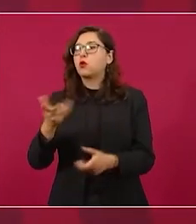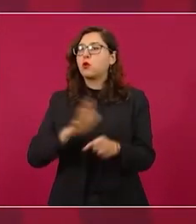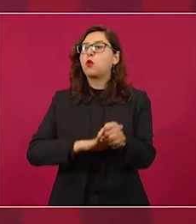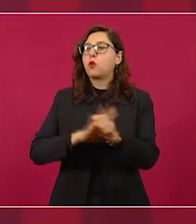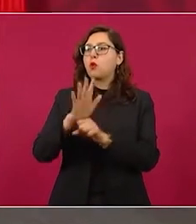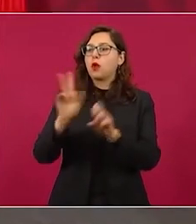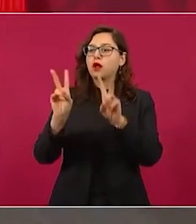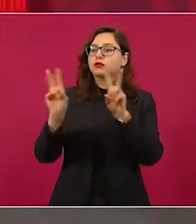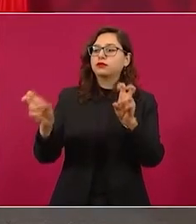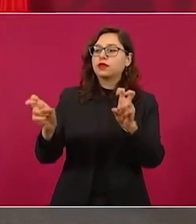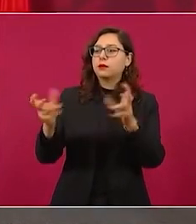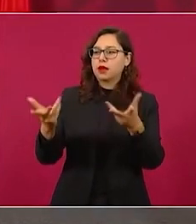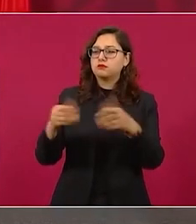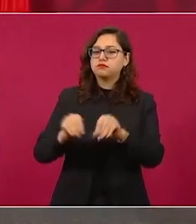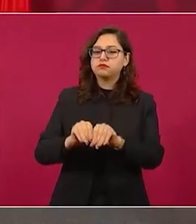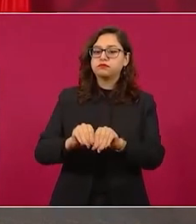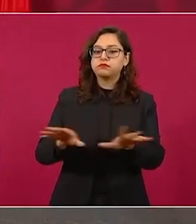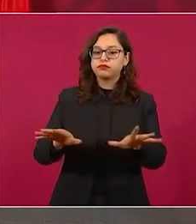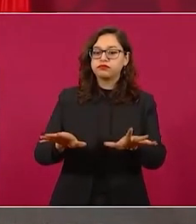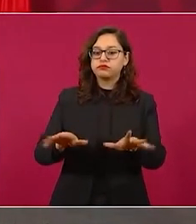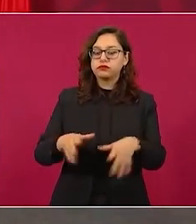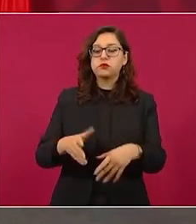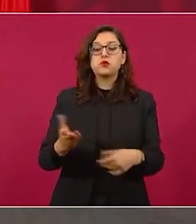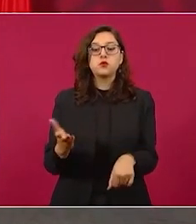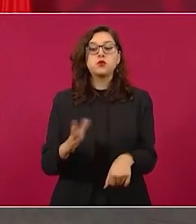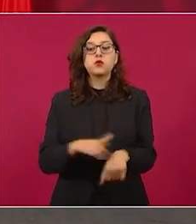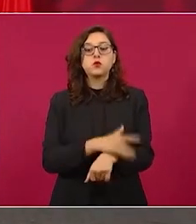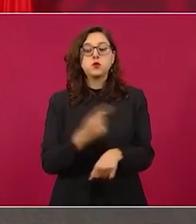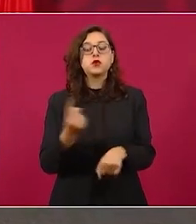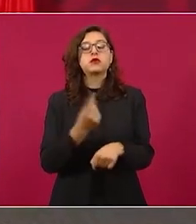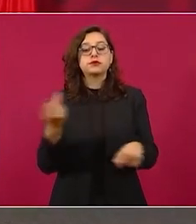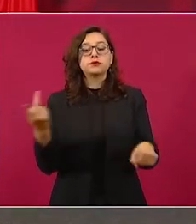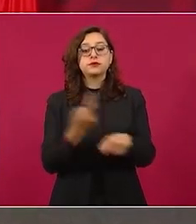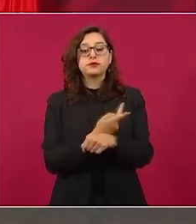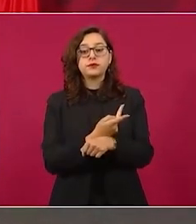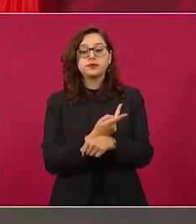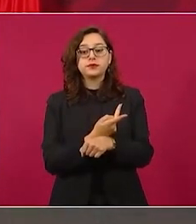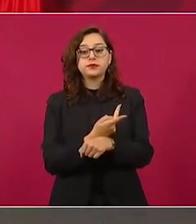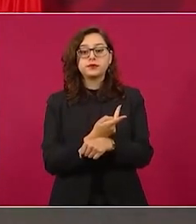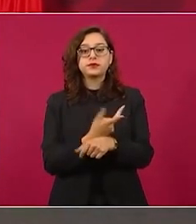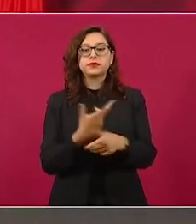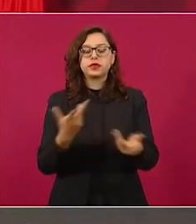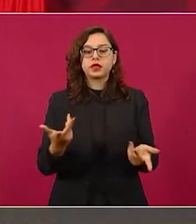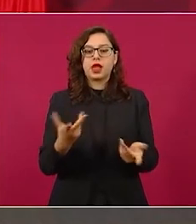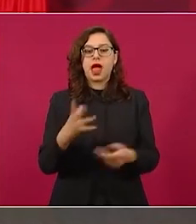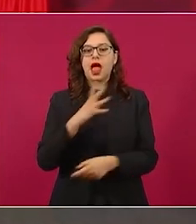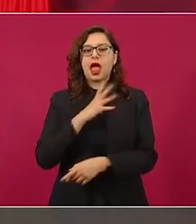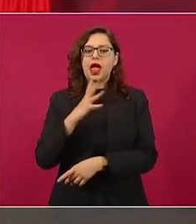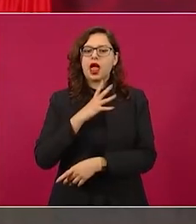existe el concepto general de propaganda